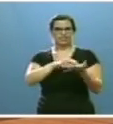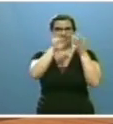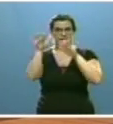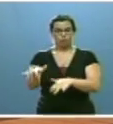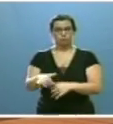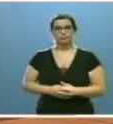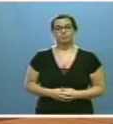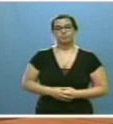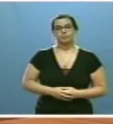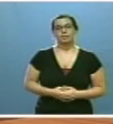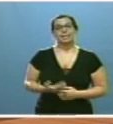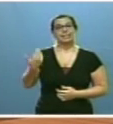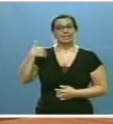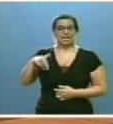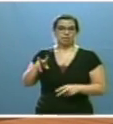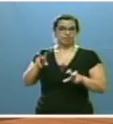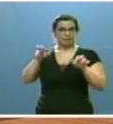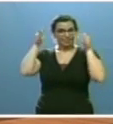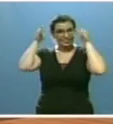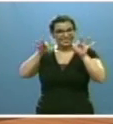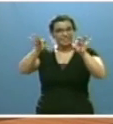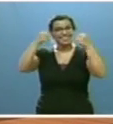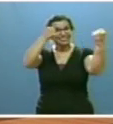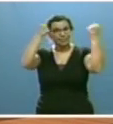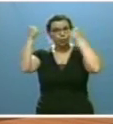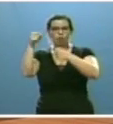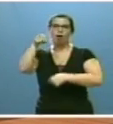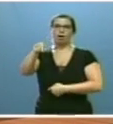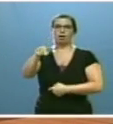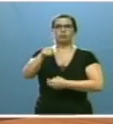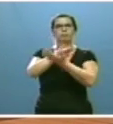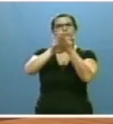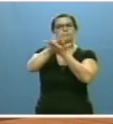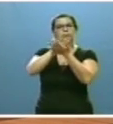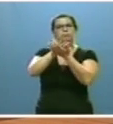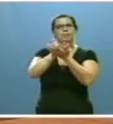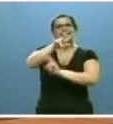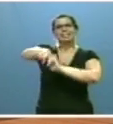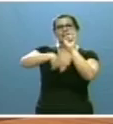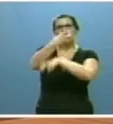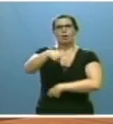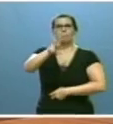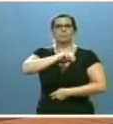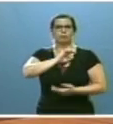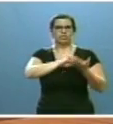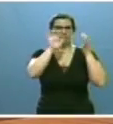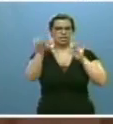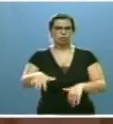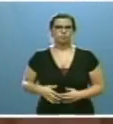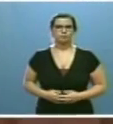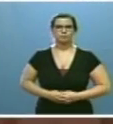Y en un plano ya estrictamente institucional se abordará una renovación de los Premios Castilla y León.